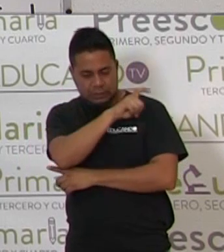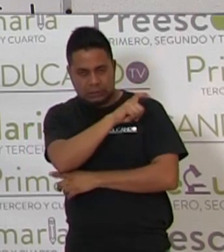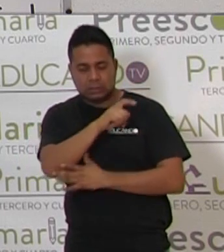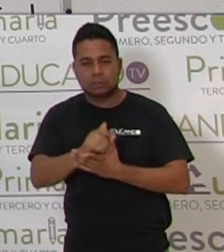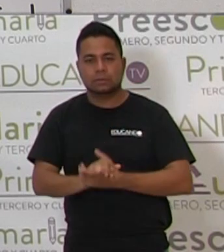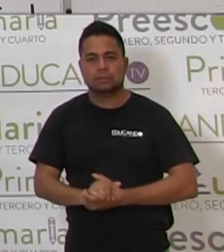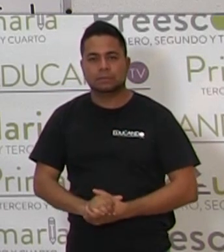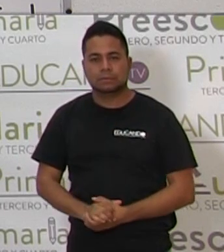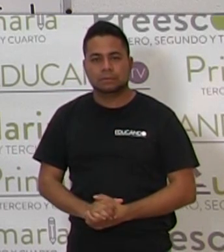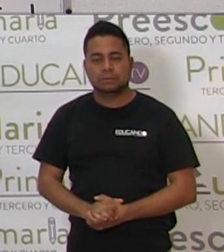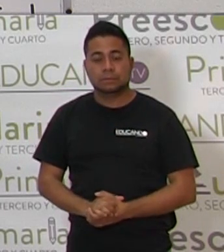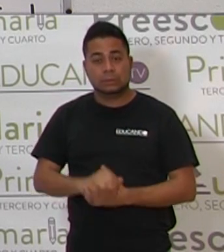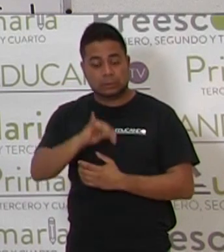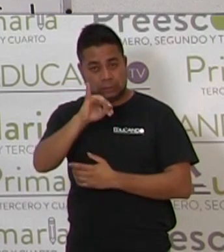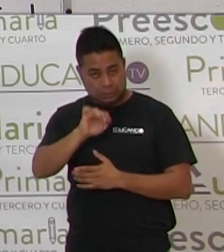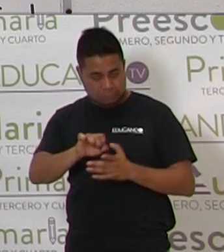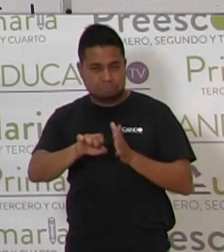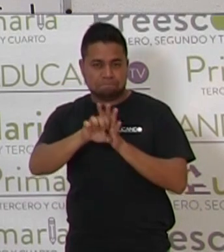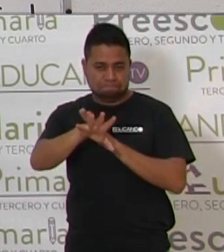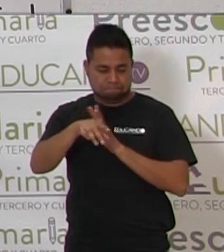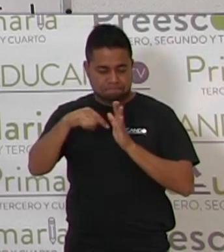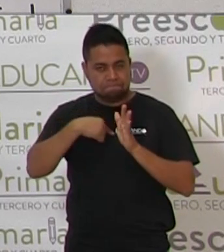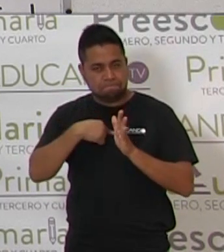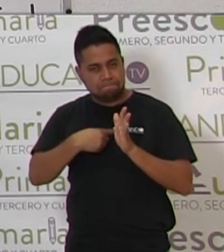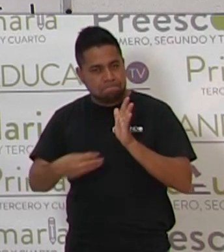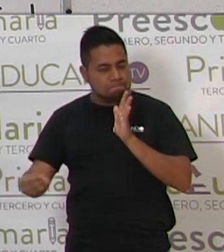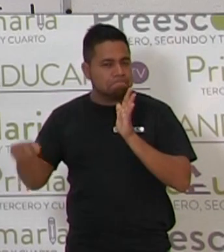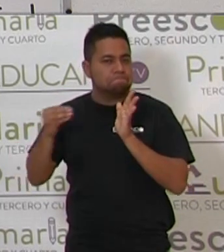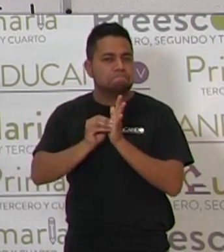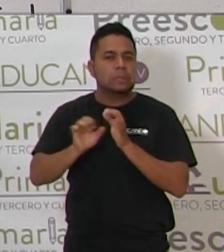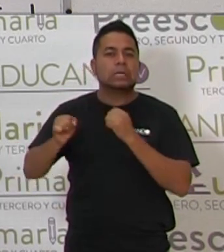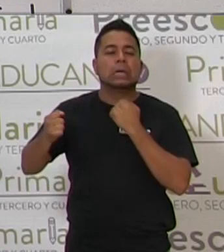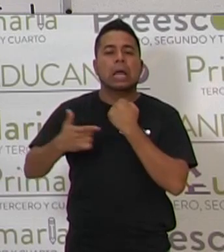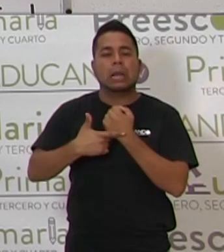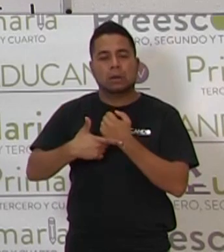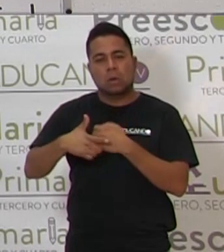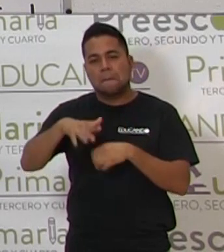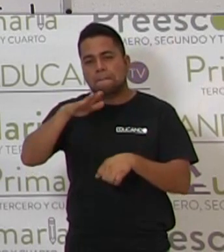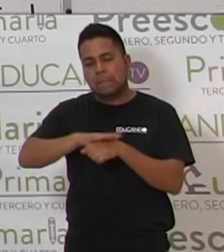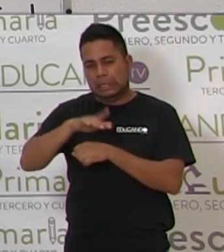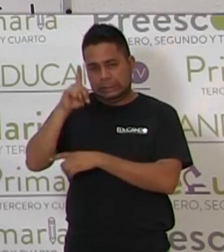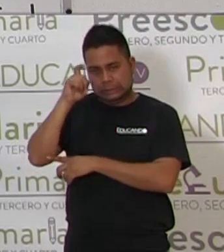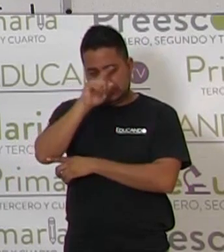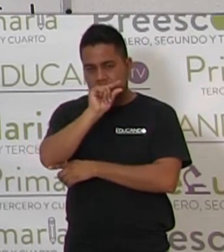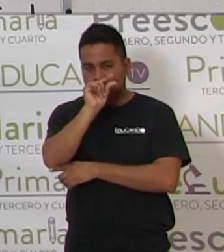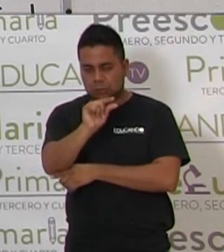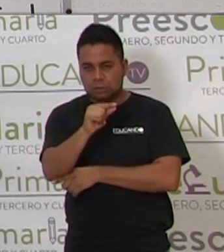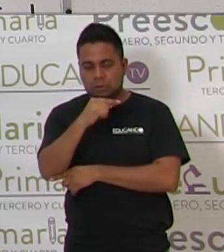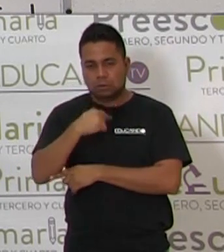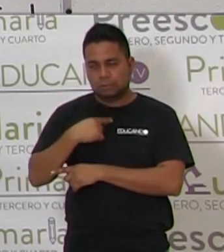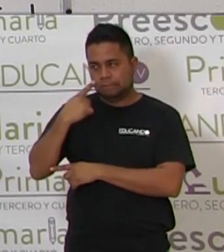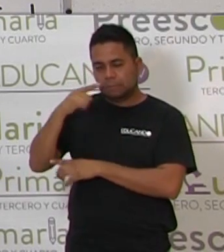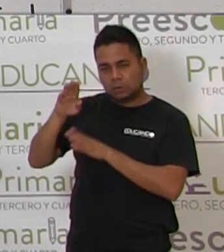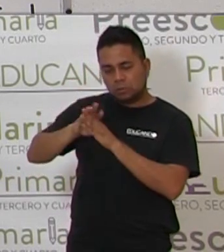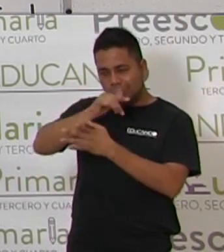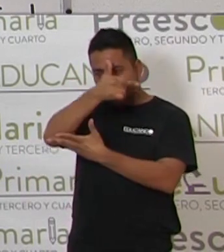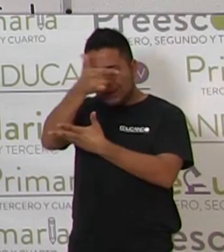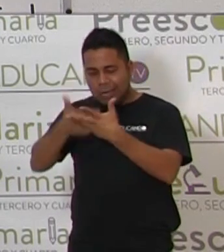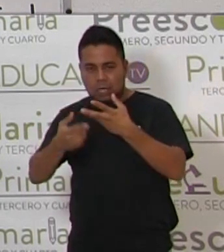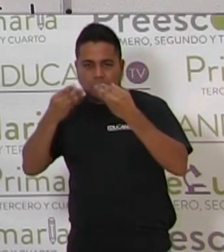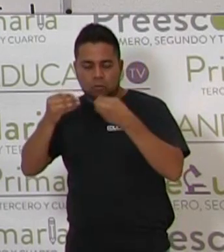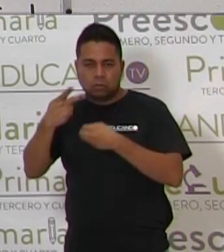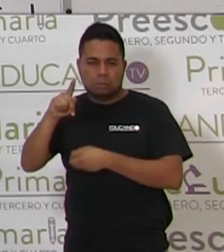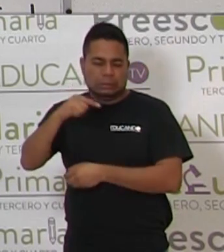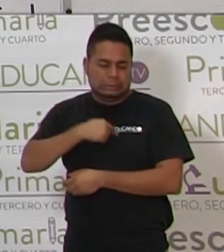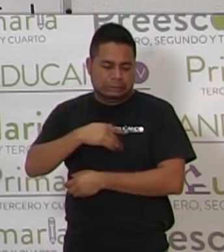Sí, te la voy a poner más, más, más difícil. Estoy viendo que son muchas, pero yo estoy segura que tú